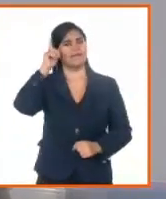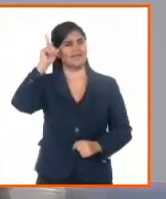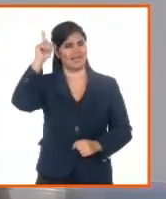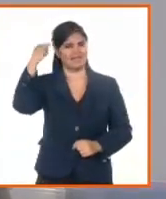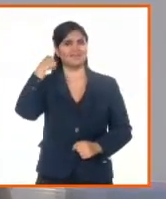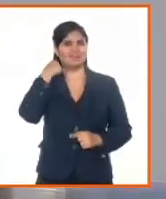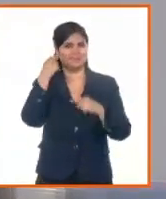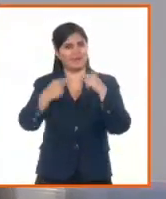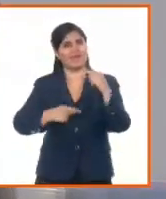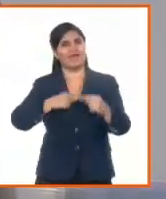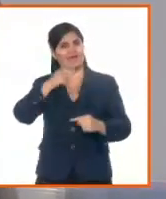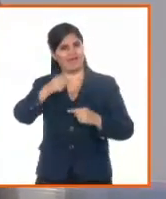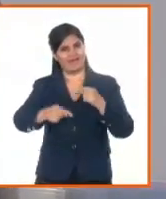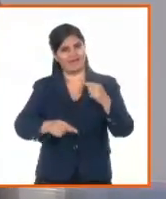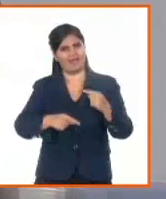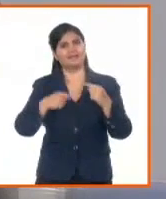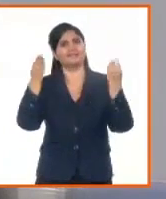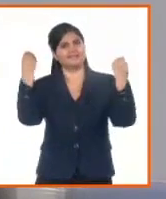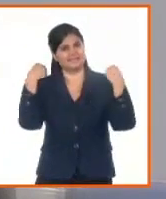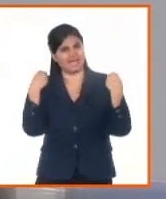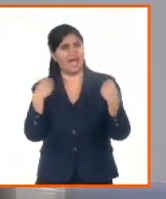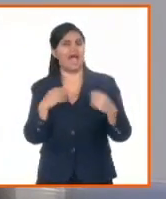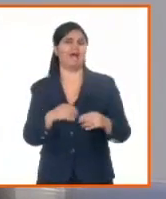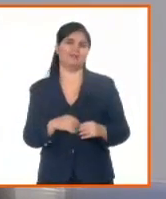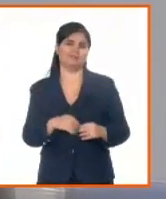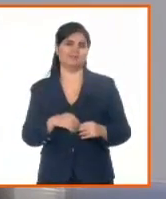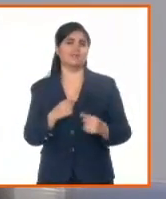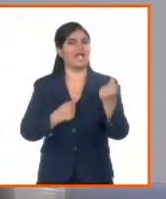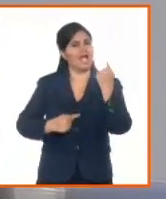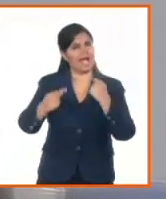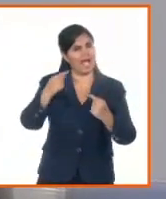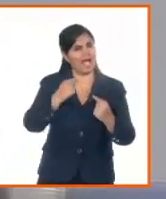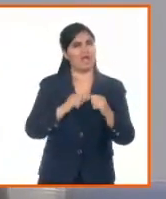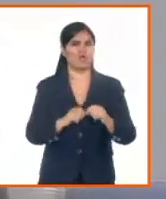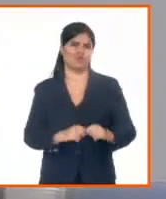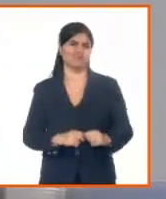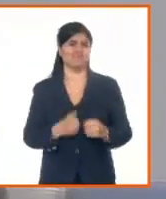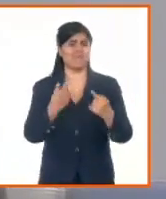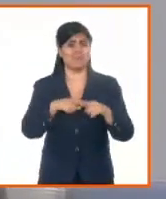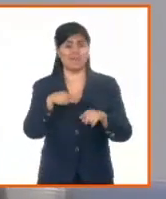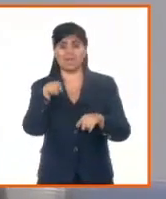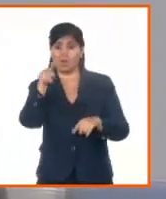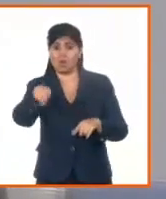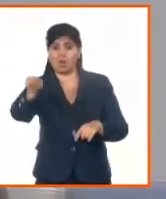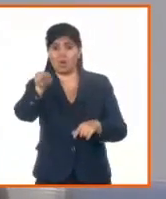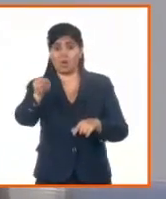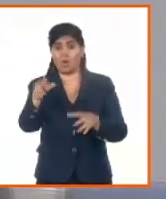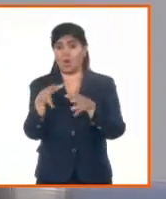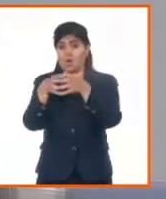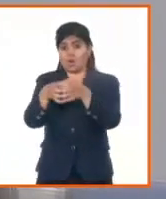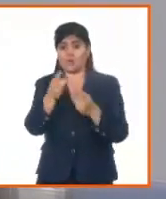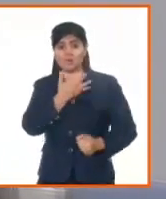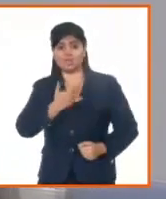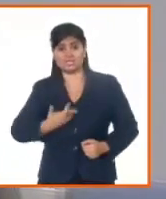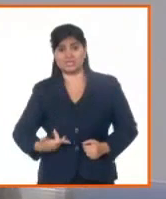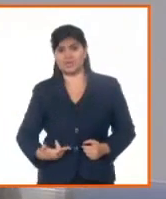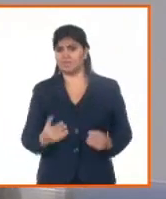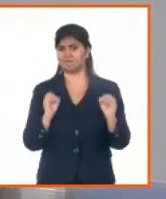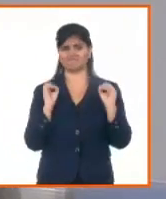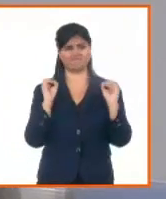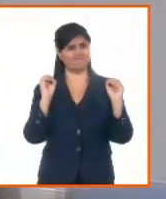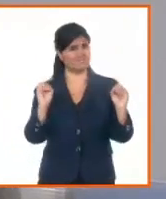en ocasiones, raya con el maltrato, la falta de sensibilidad, que son valores que tenemos que incorporar en nuestro